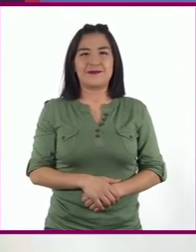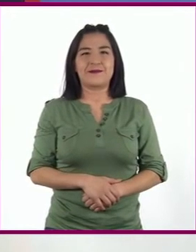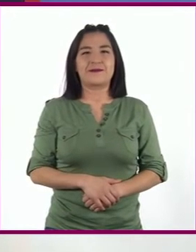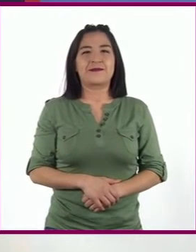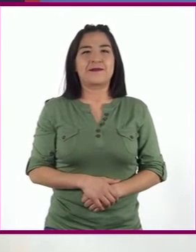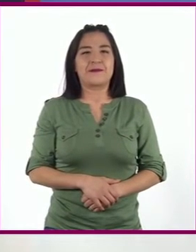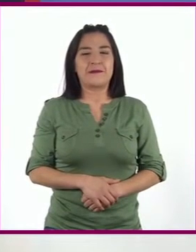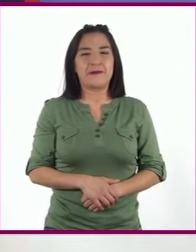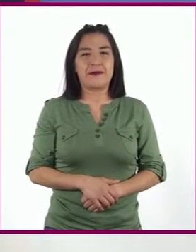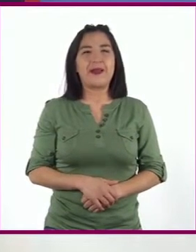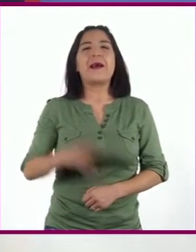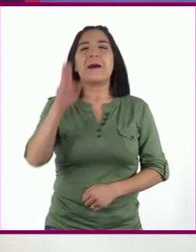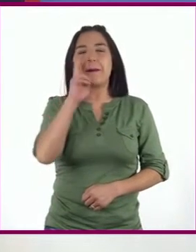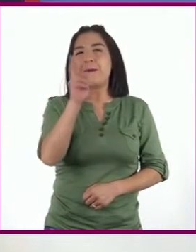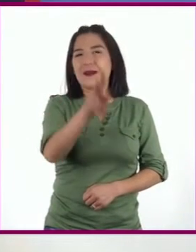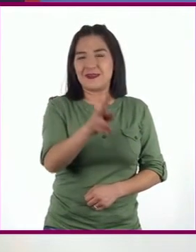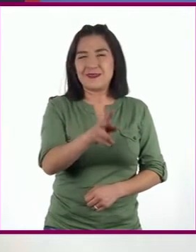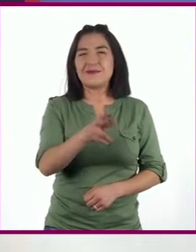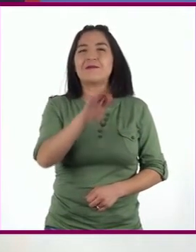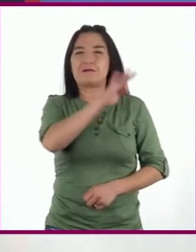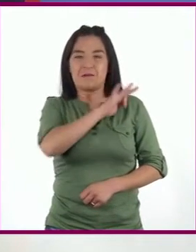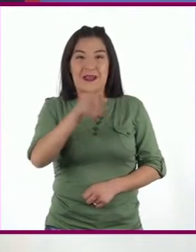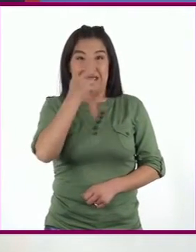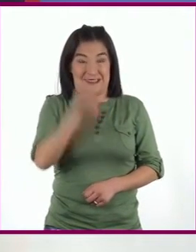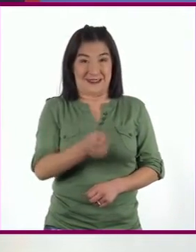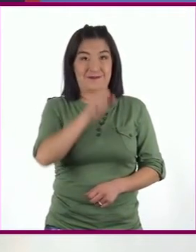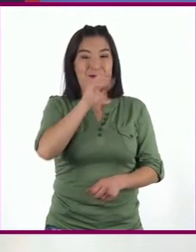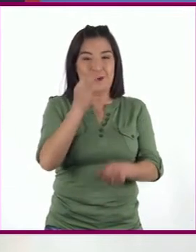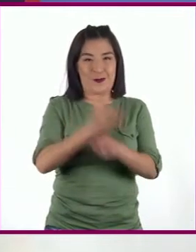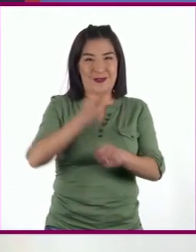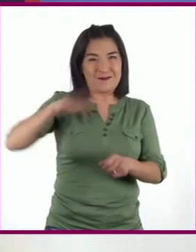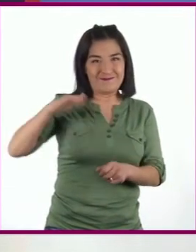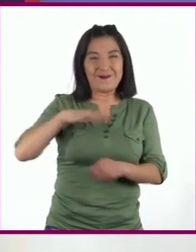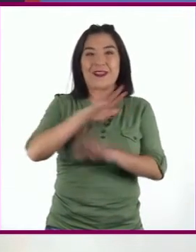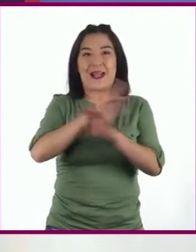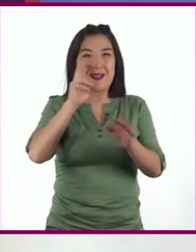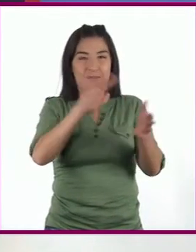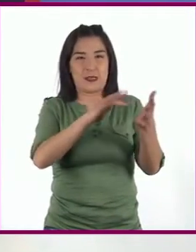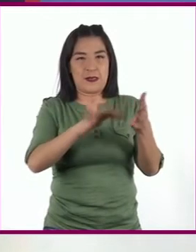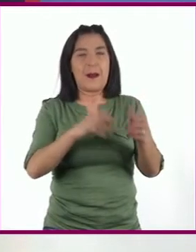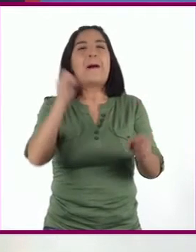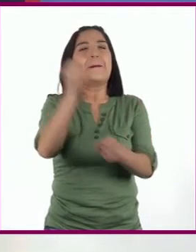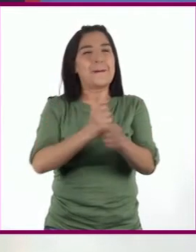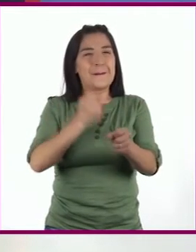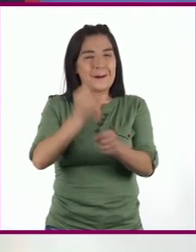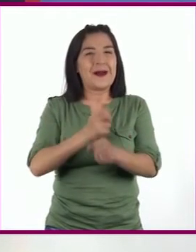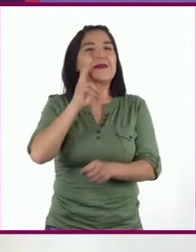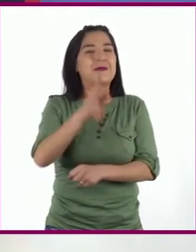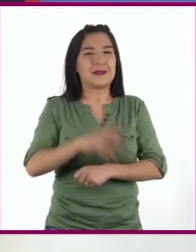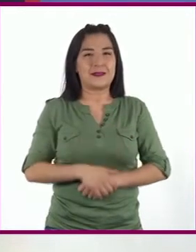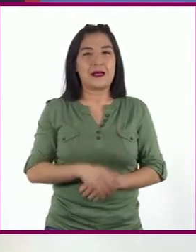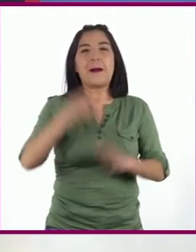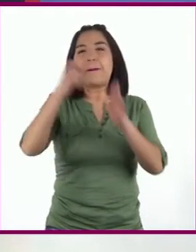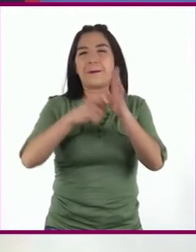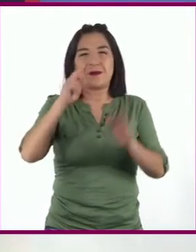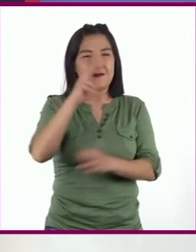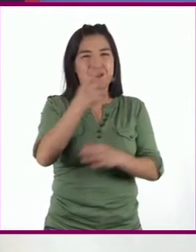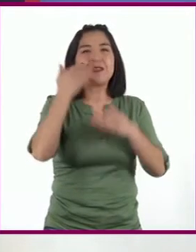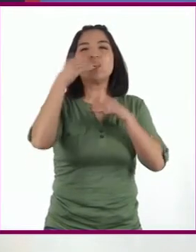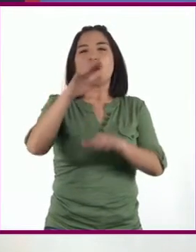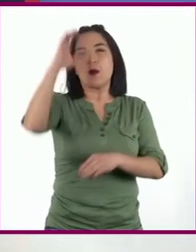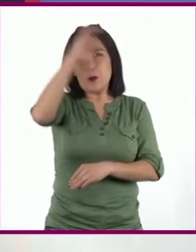Vamos a intentar poner estos conocimientos en práctica Veamos un video sobre la cultura maya